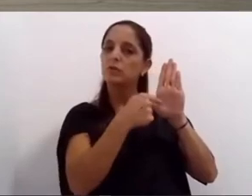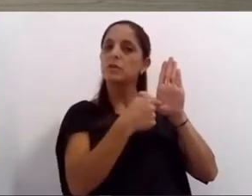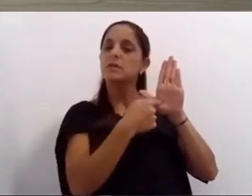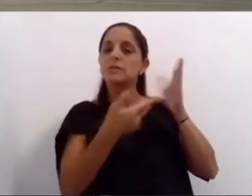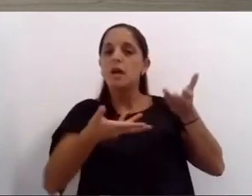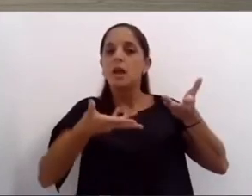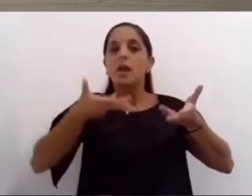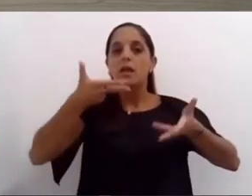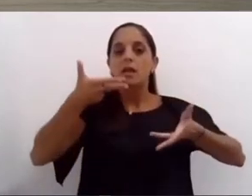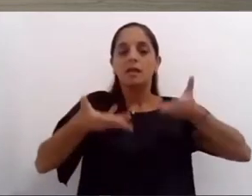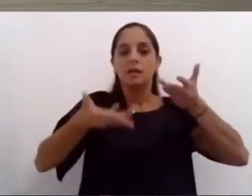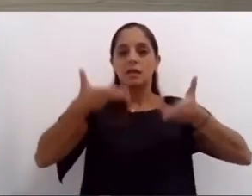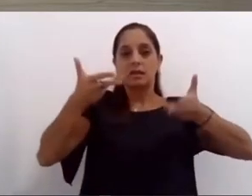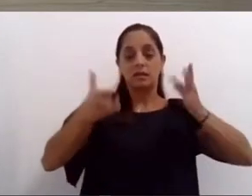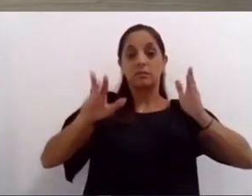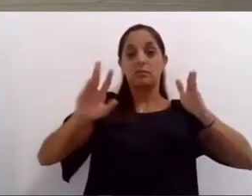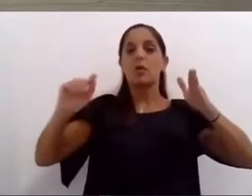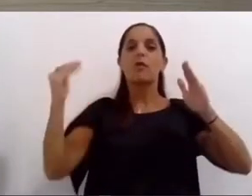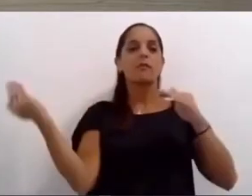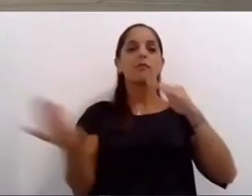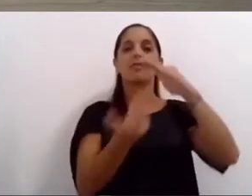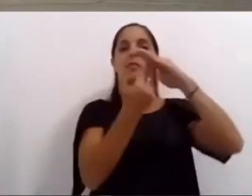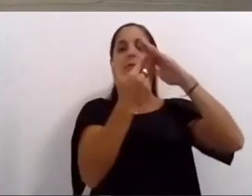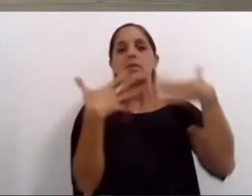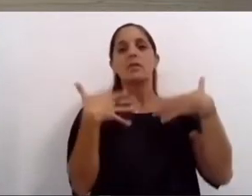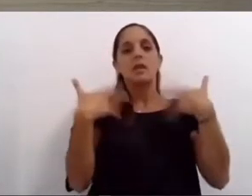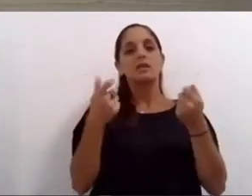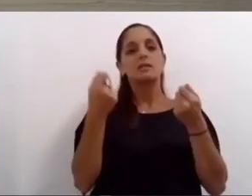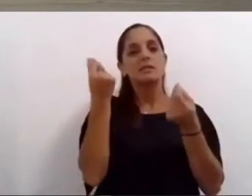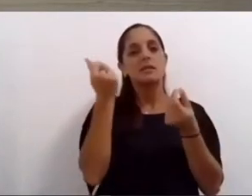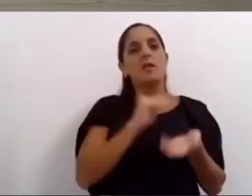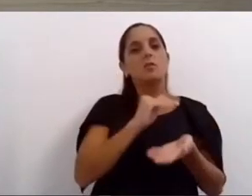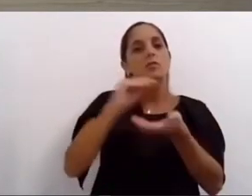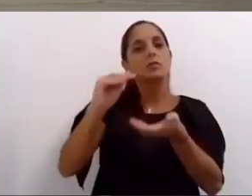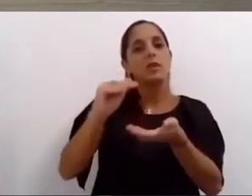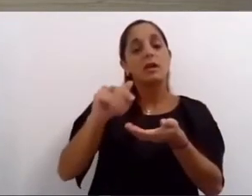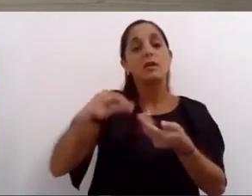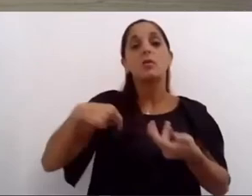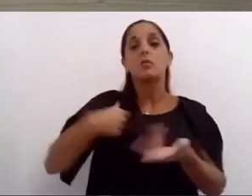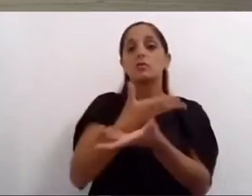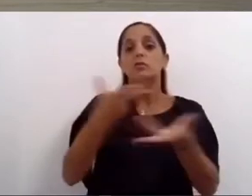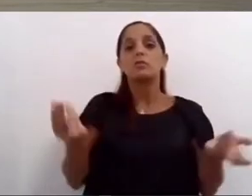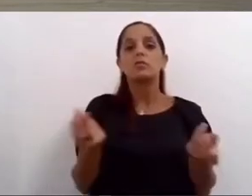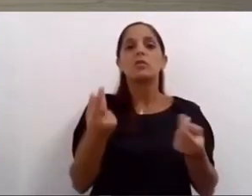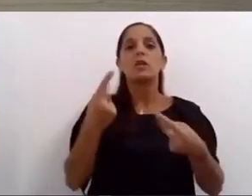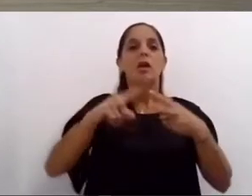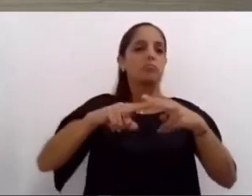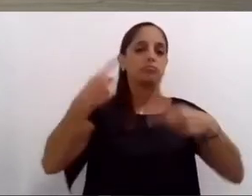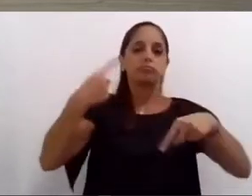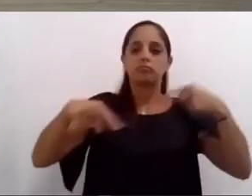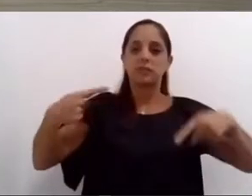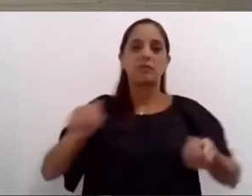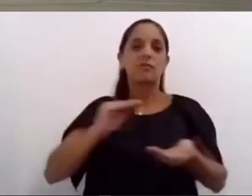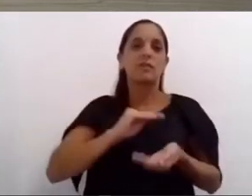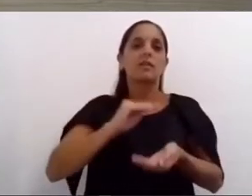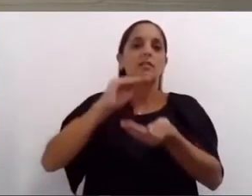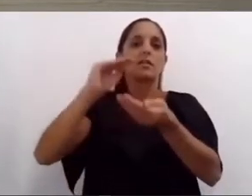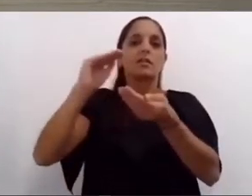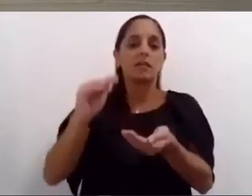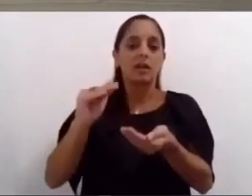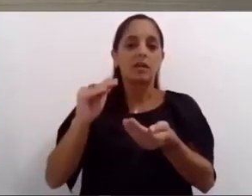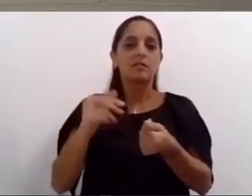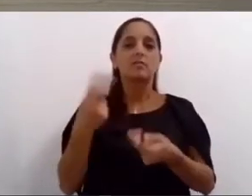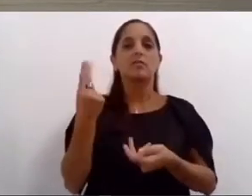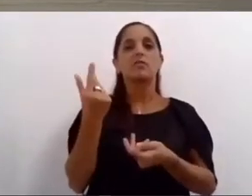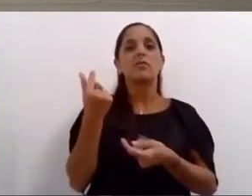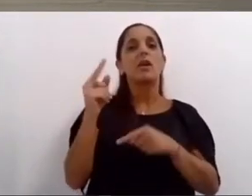privilegiando siempre la salud y el gasto social haber podido disminuir los gastos en servicios de deuda del 11 al 8,3%